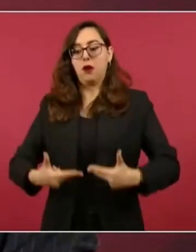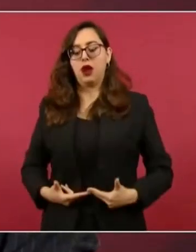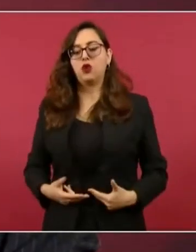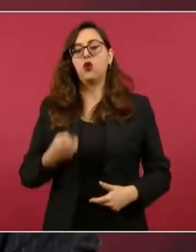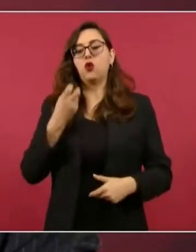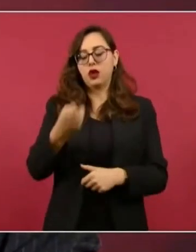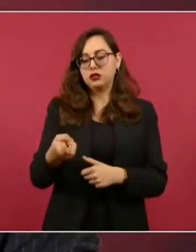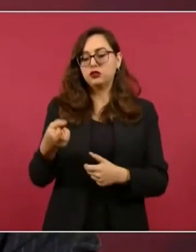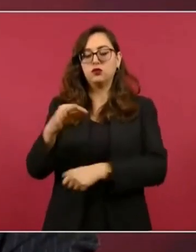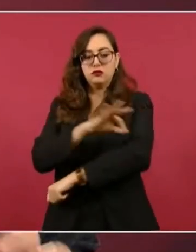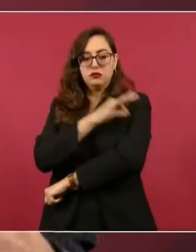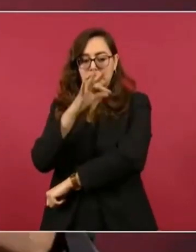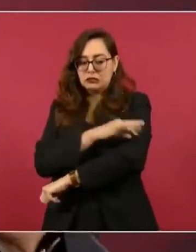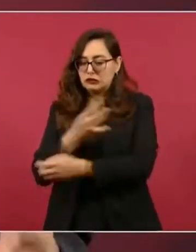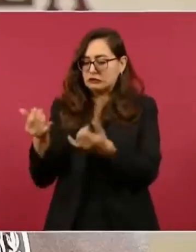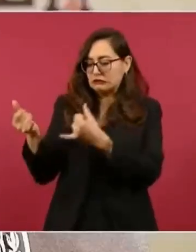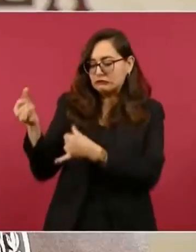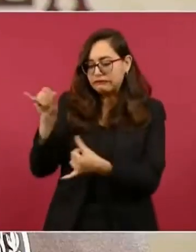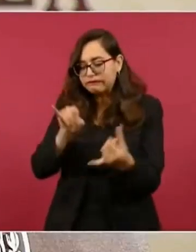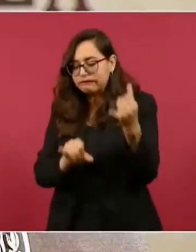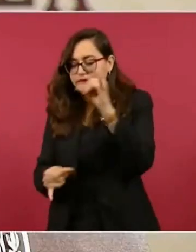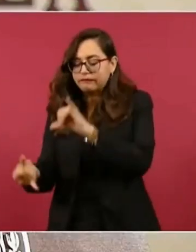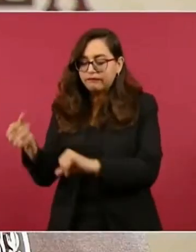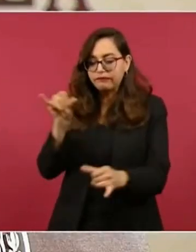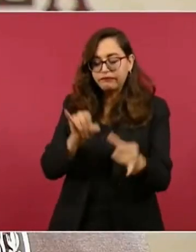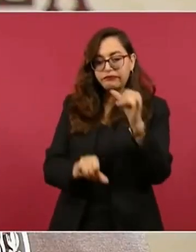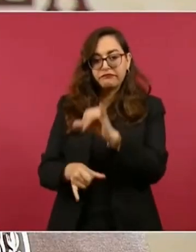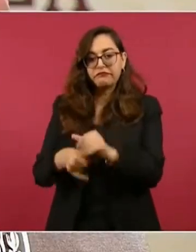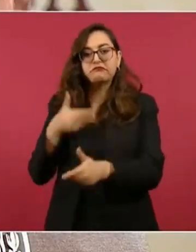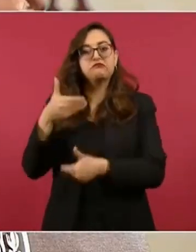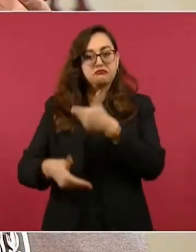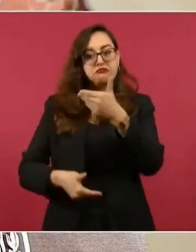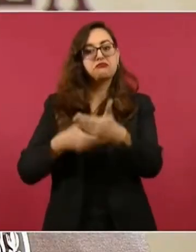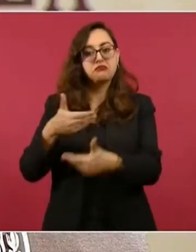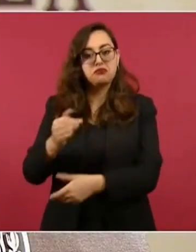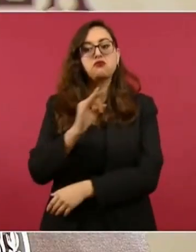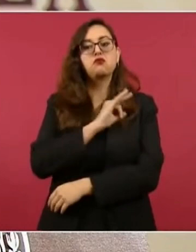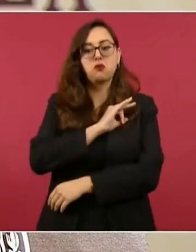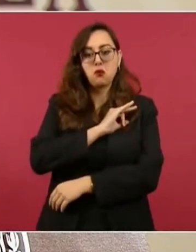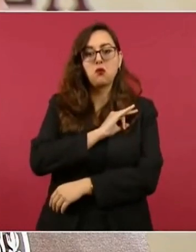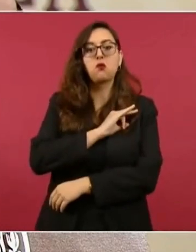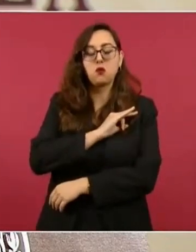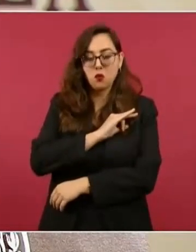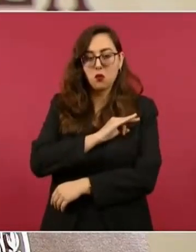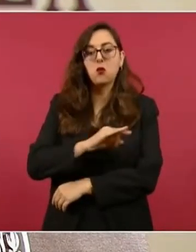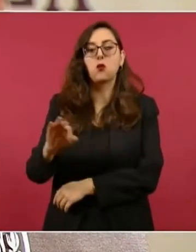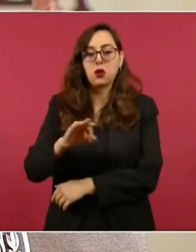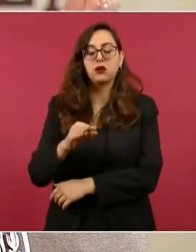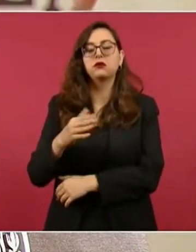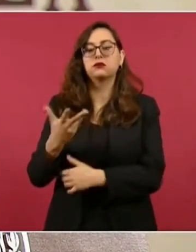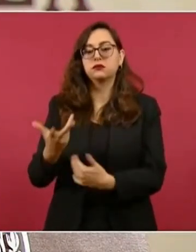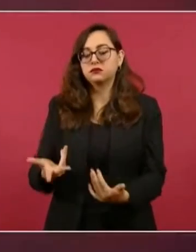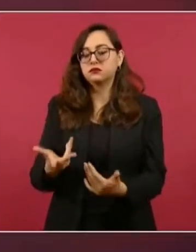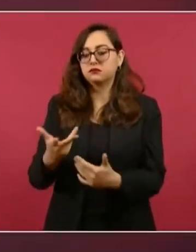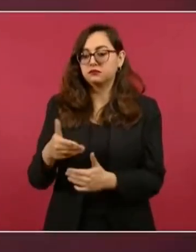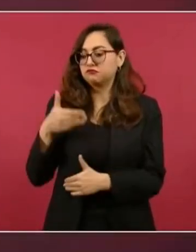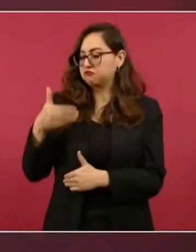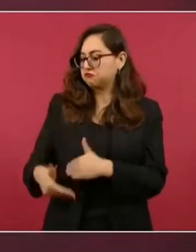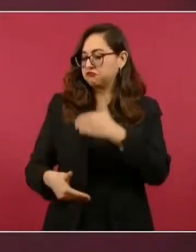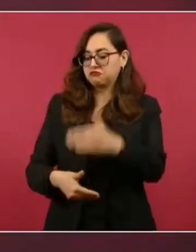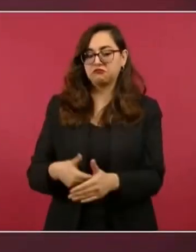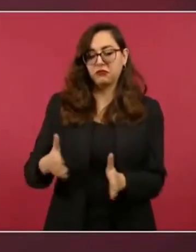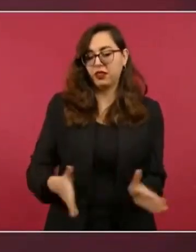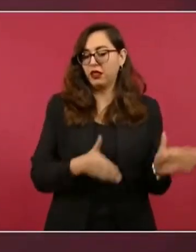muy expedito se logró montar la capacidad de desarrollarla, se desarrolló la vacuna, siguió todas las fases de